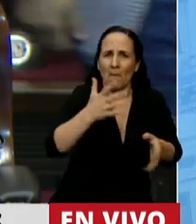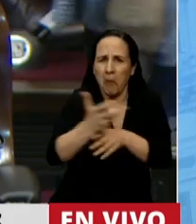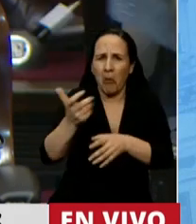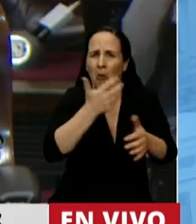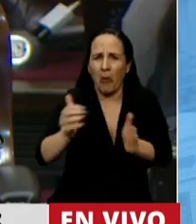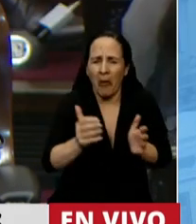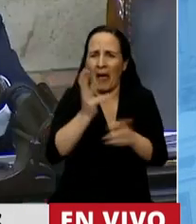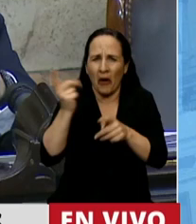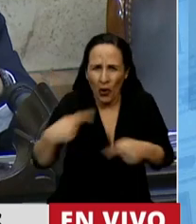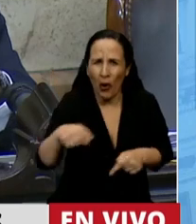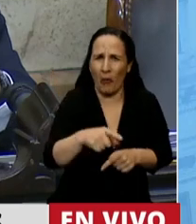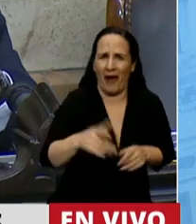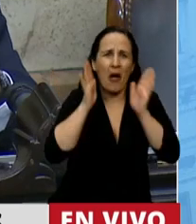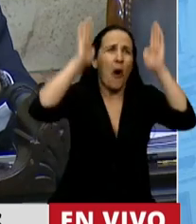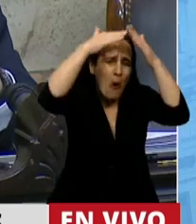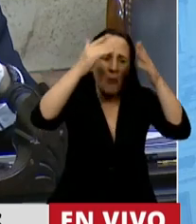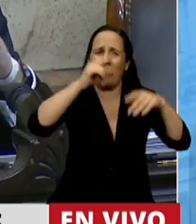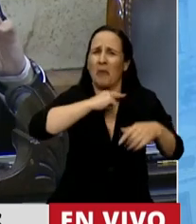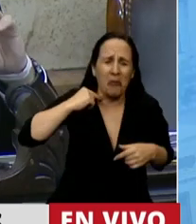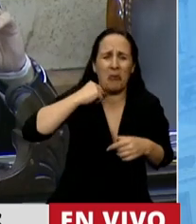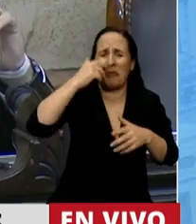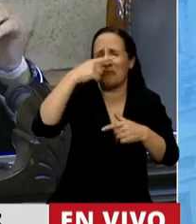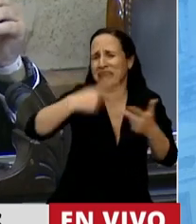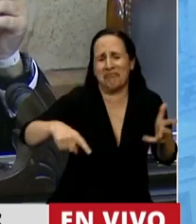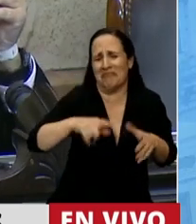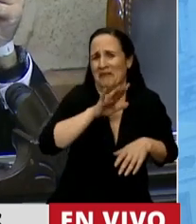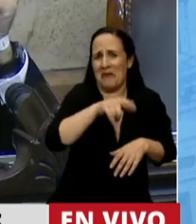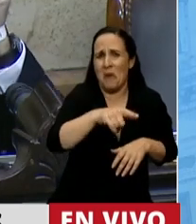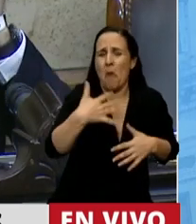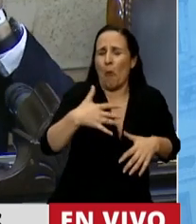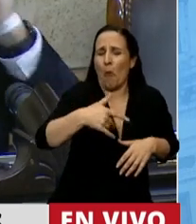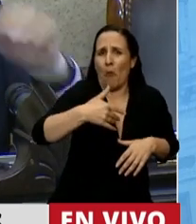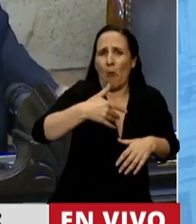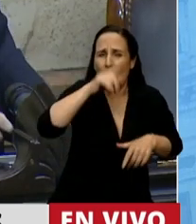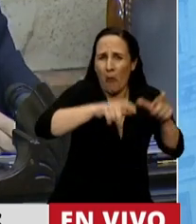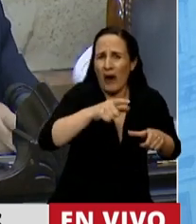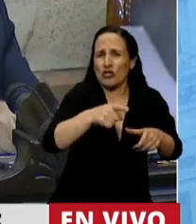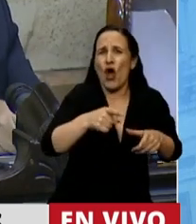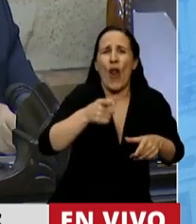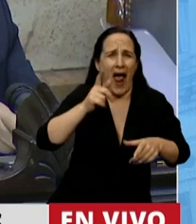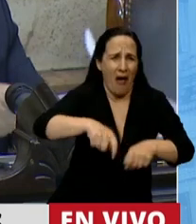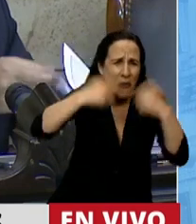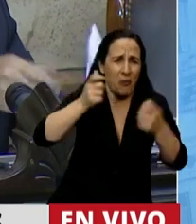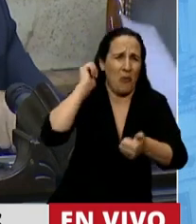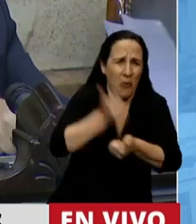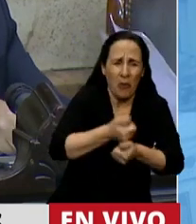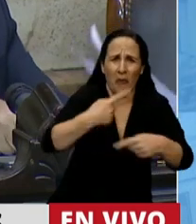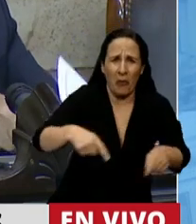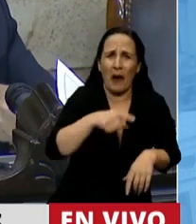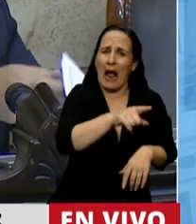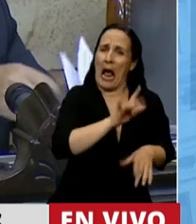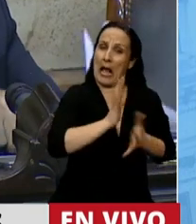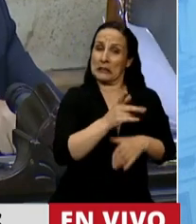Obispos, cardenales, monseñores, oscurantistas, muchos de ellos abusadores y pedófilos que viven en el